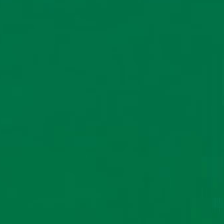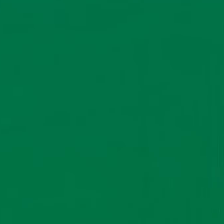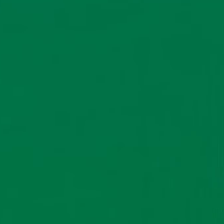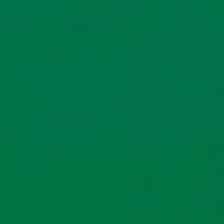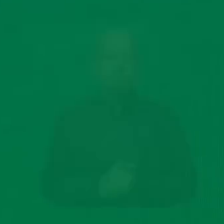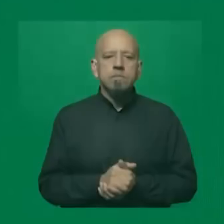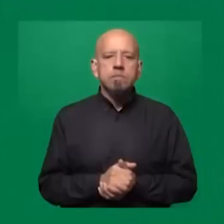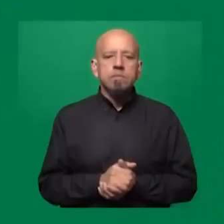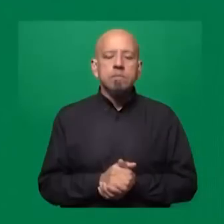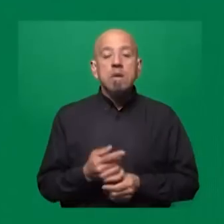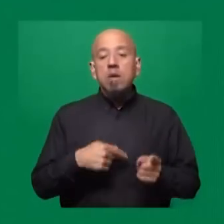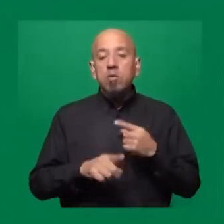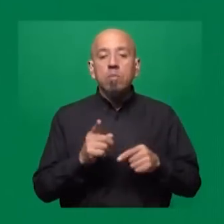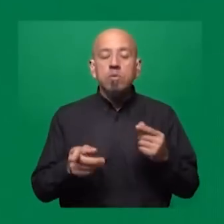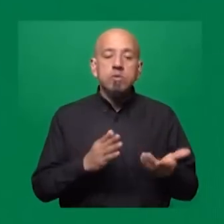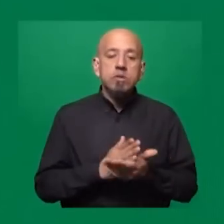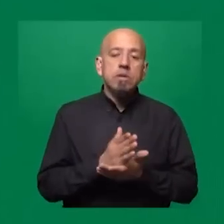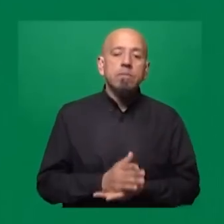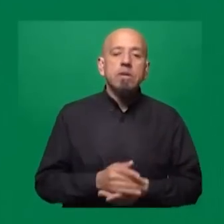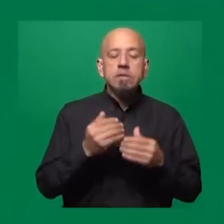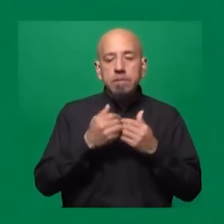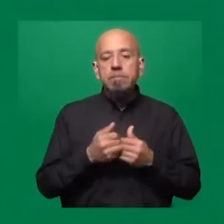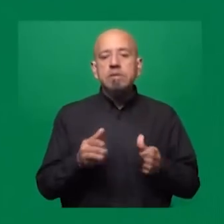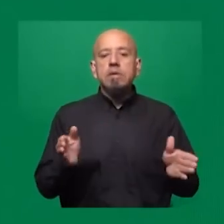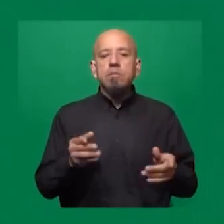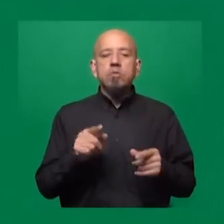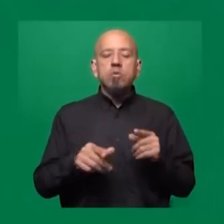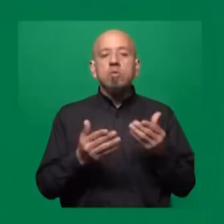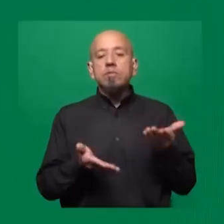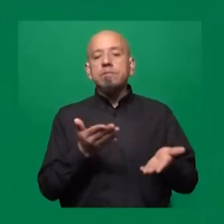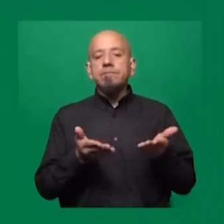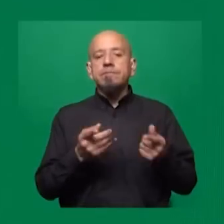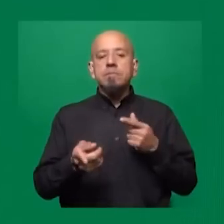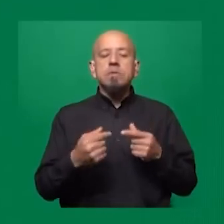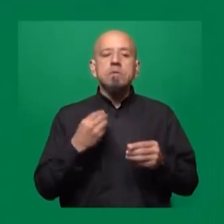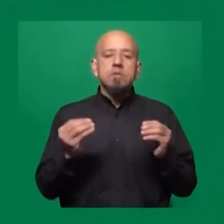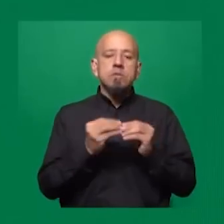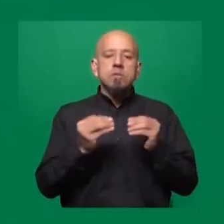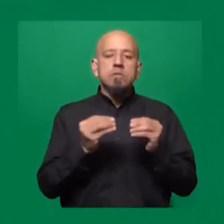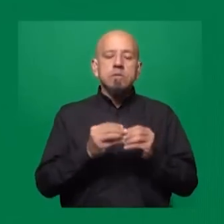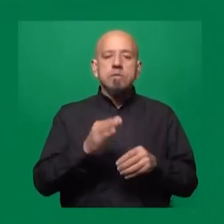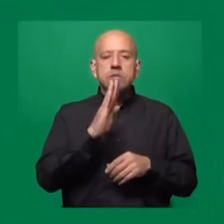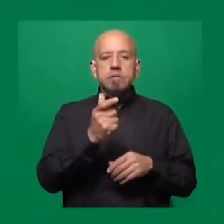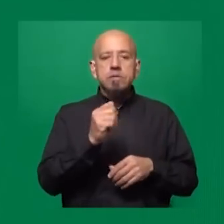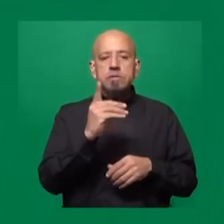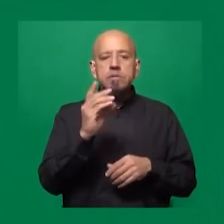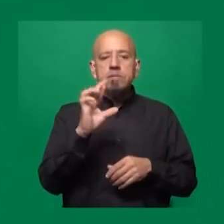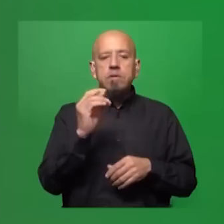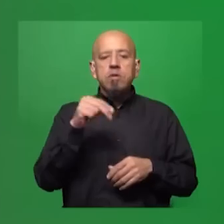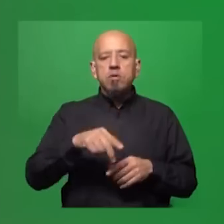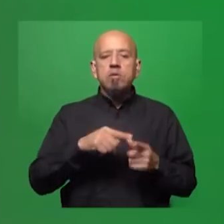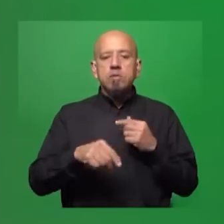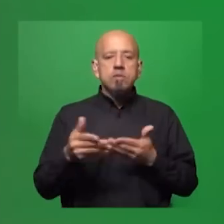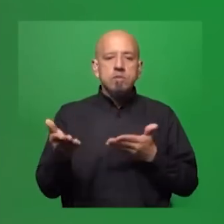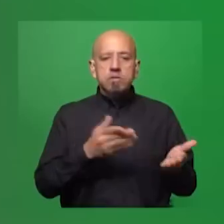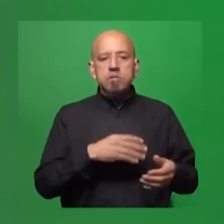Y como habitualmente solemos hacerlo, comenzamos con el análisis de nuestro compañero y analista internacional, Álvaro Padrón. Bienvenido, buenas